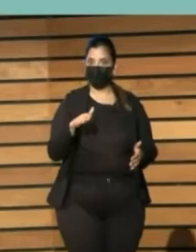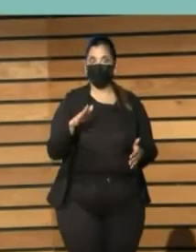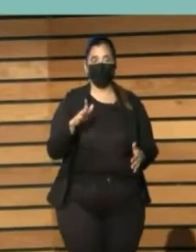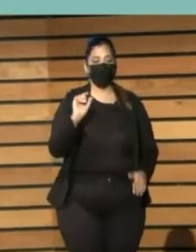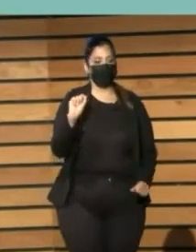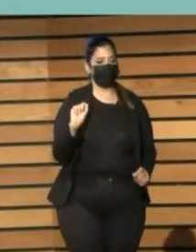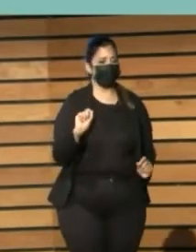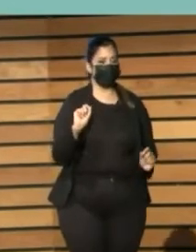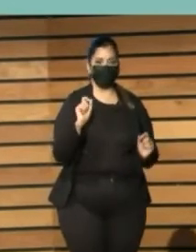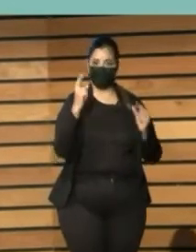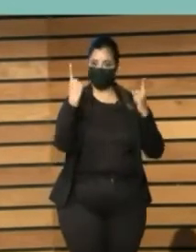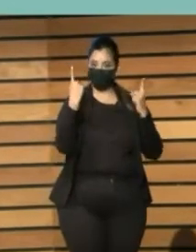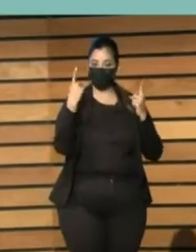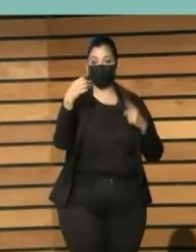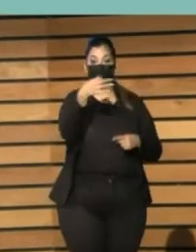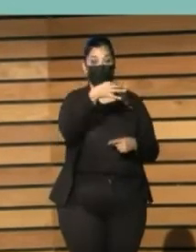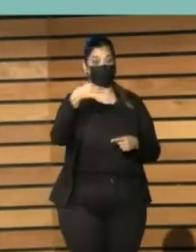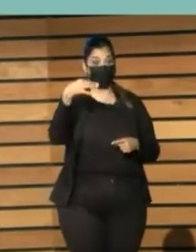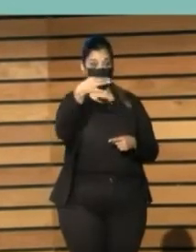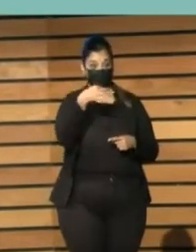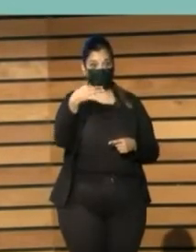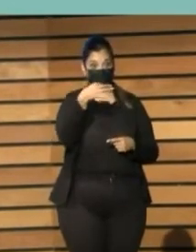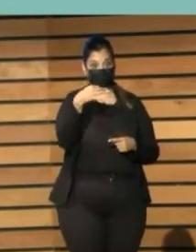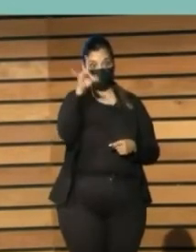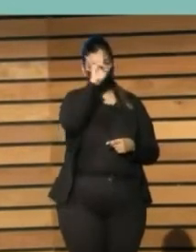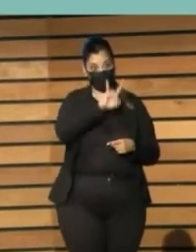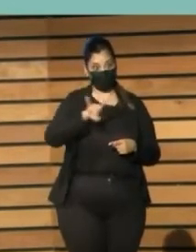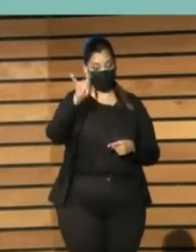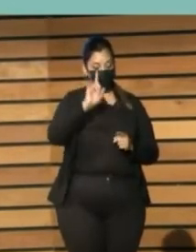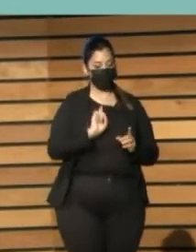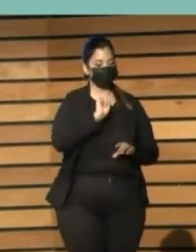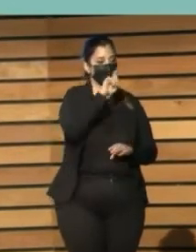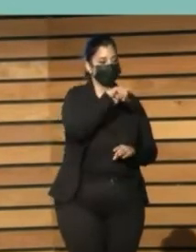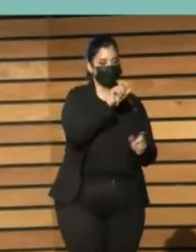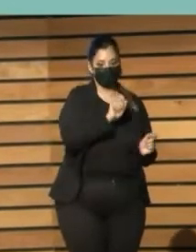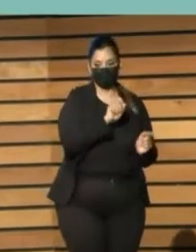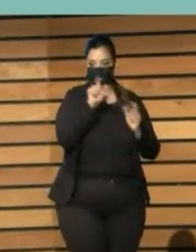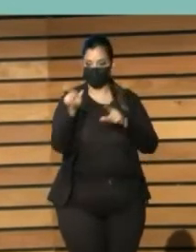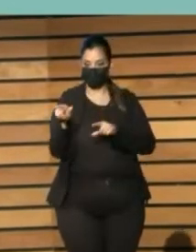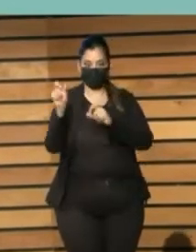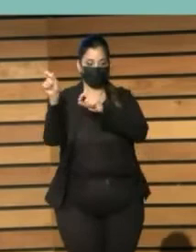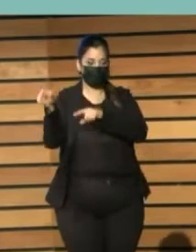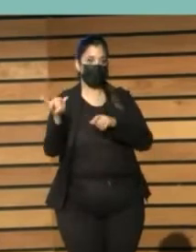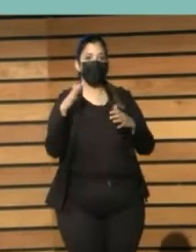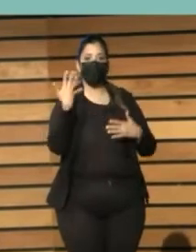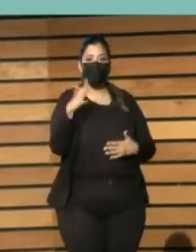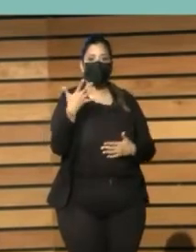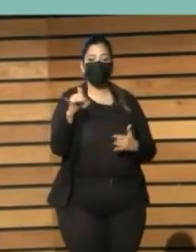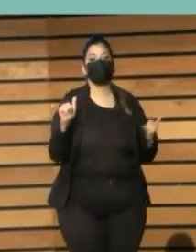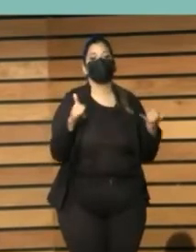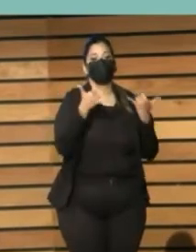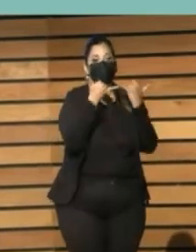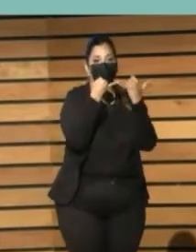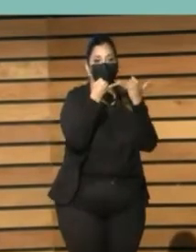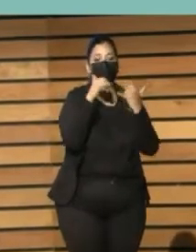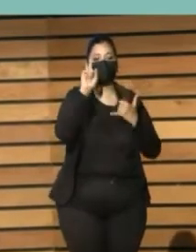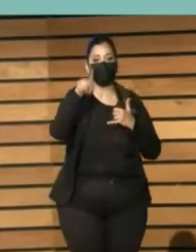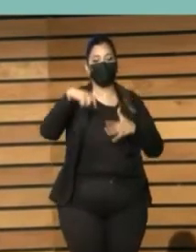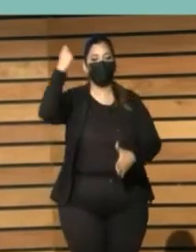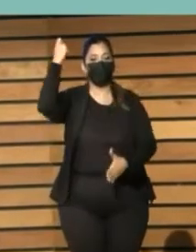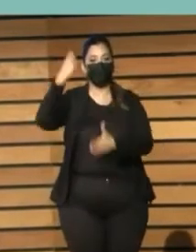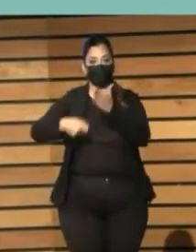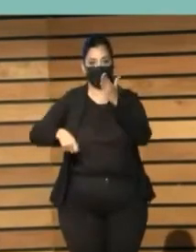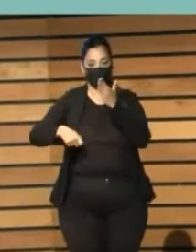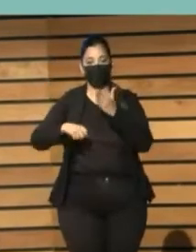primera vez dos islas canarias con mi familia y Tenerife y la isla del Hierro y acabamos en